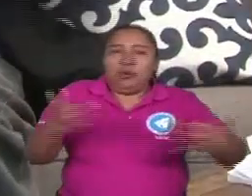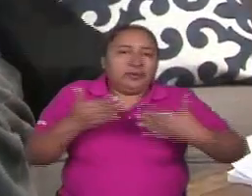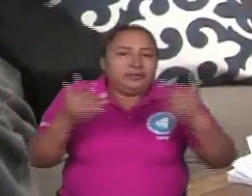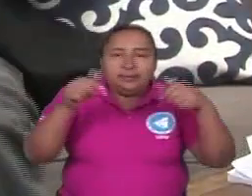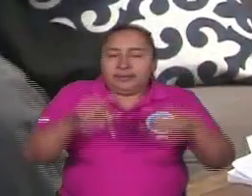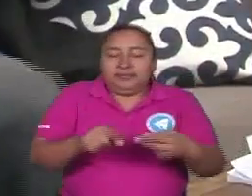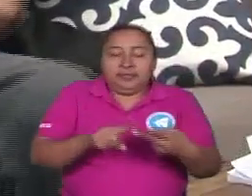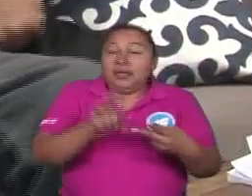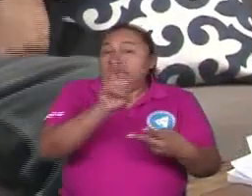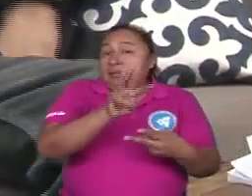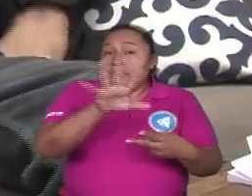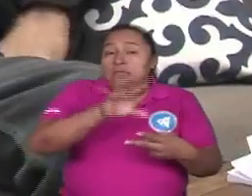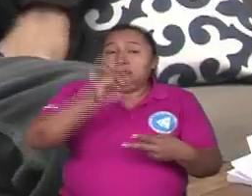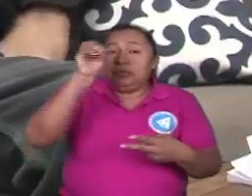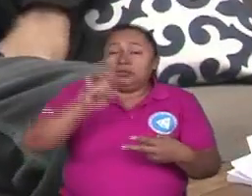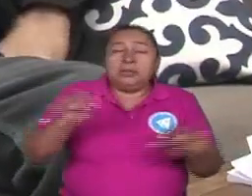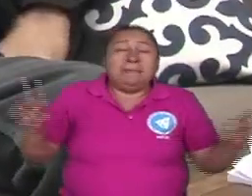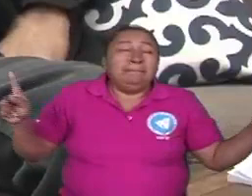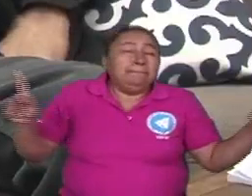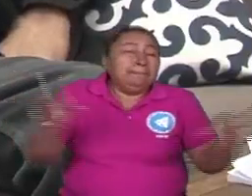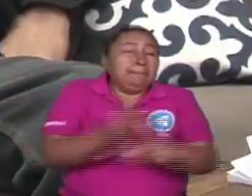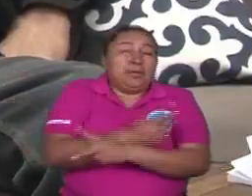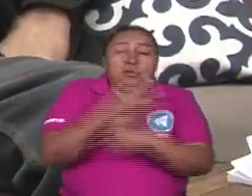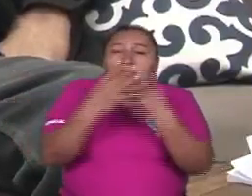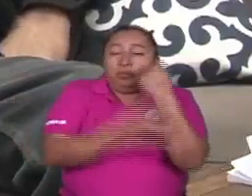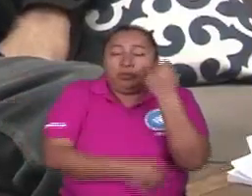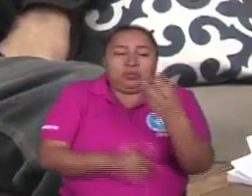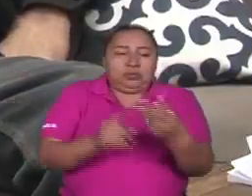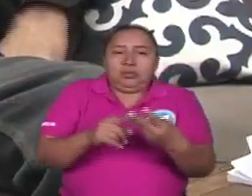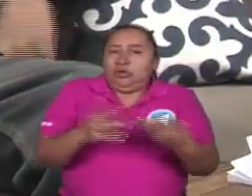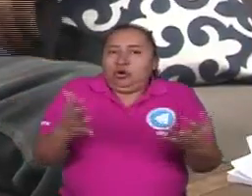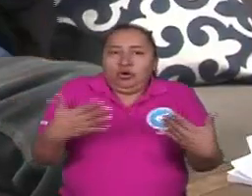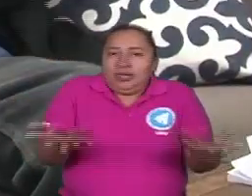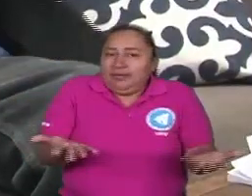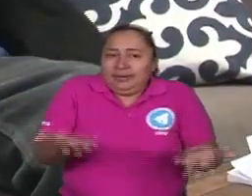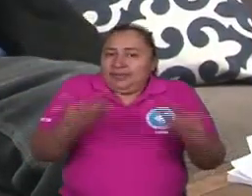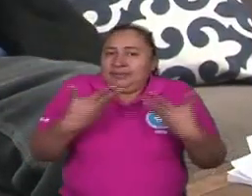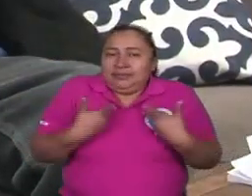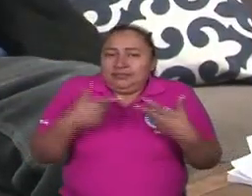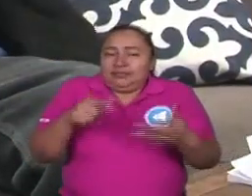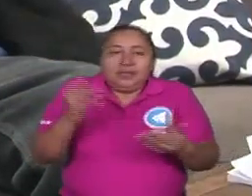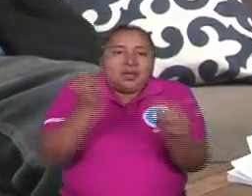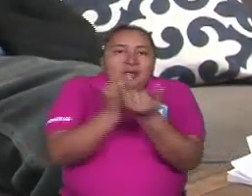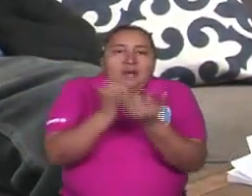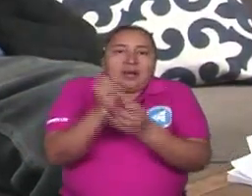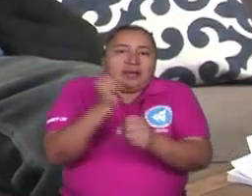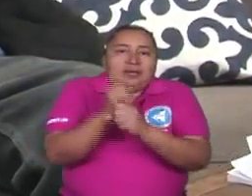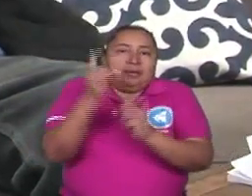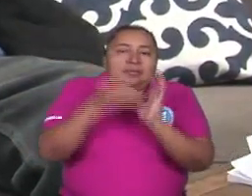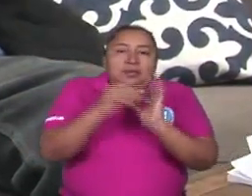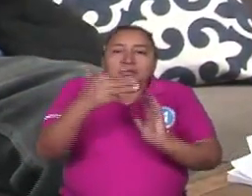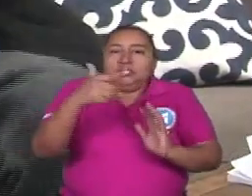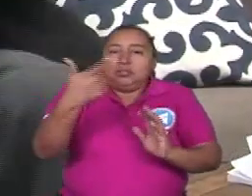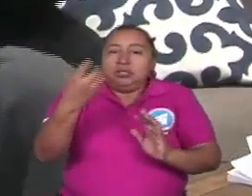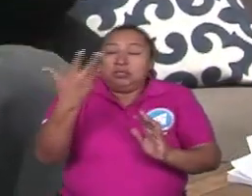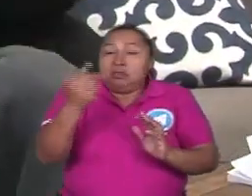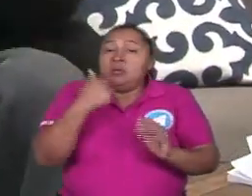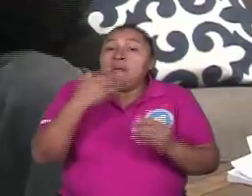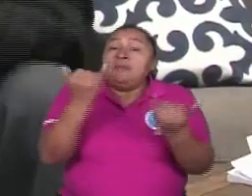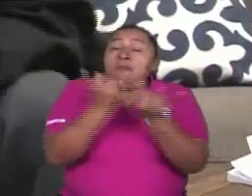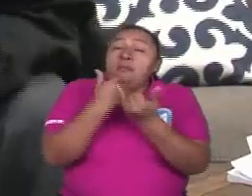35% en extrema pobreza, terrible lo que agarró el frente, igual que en el 79, hoy regresamos, porque el